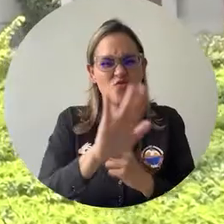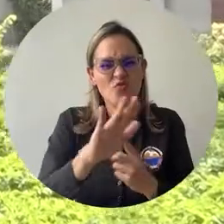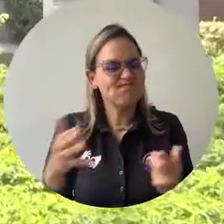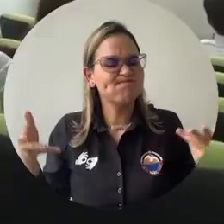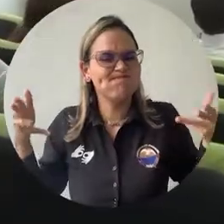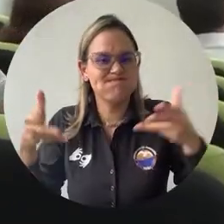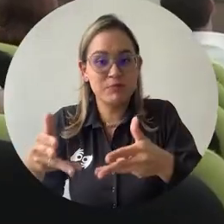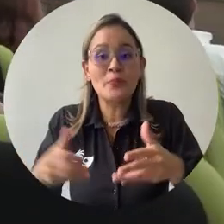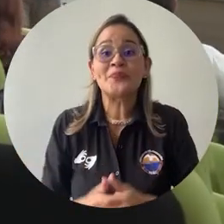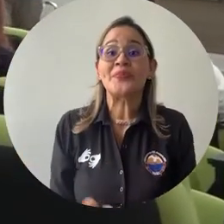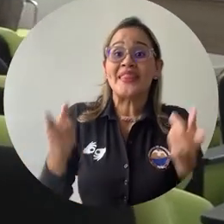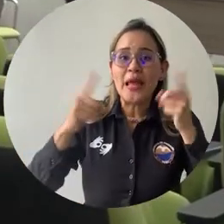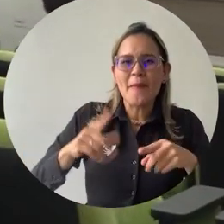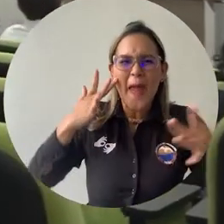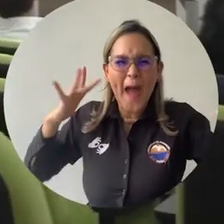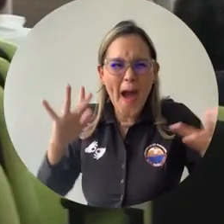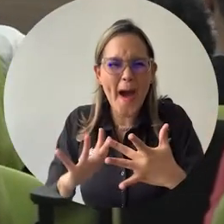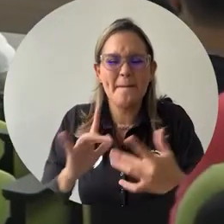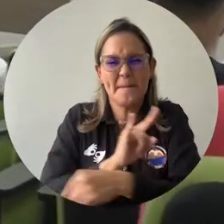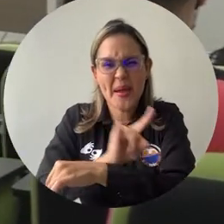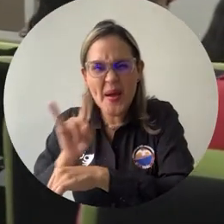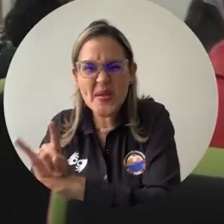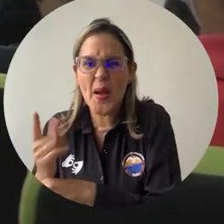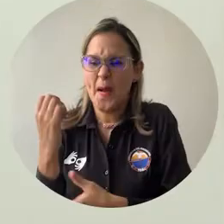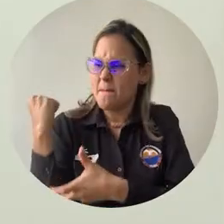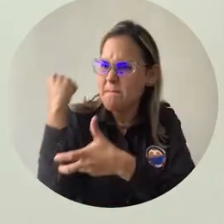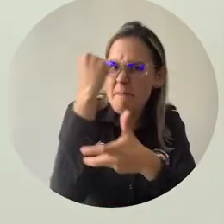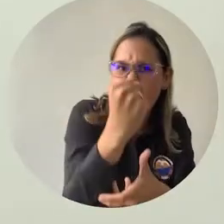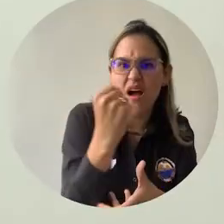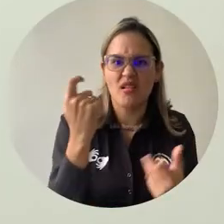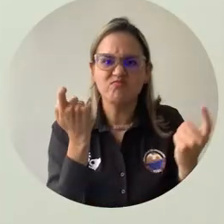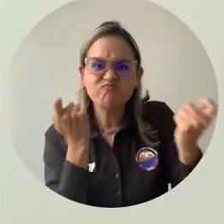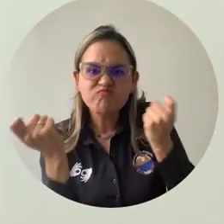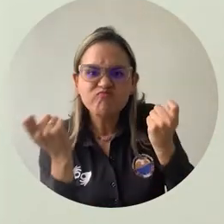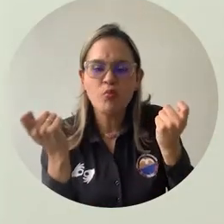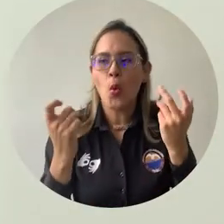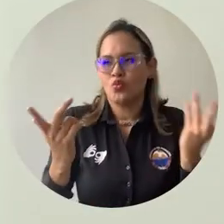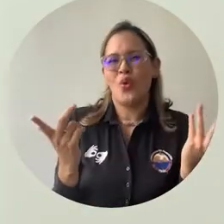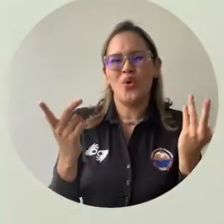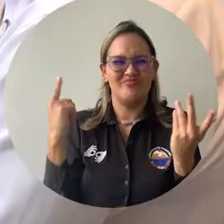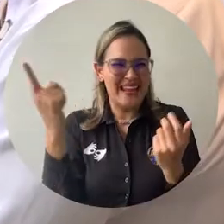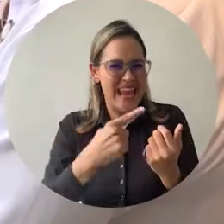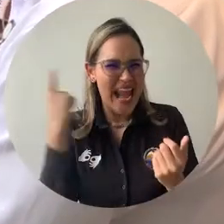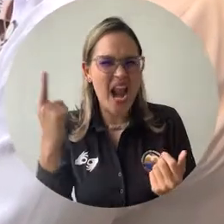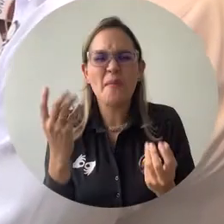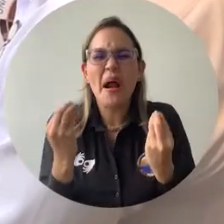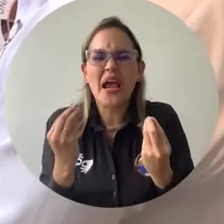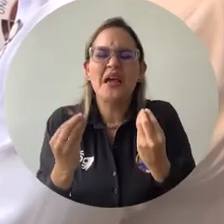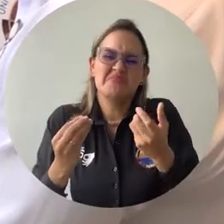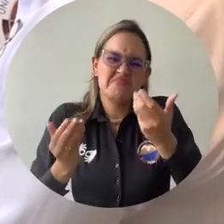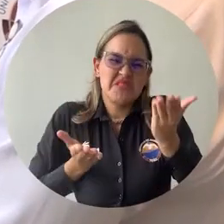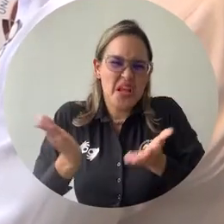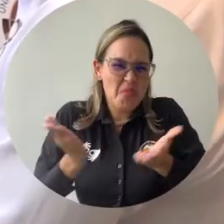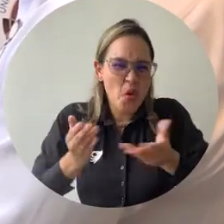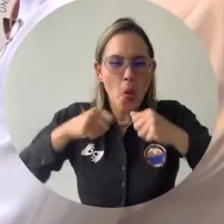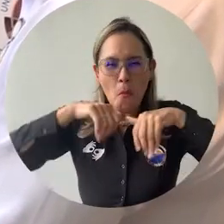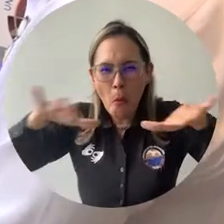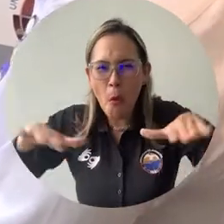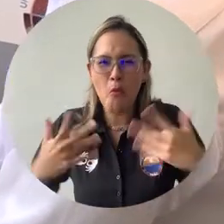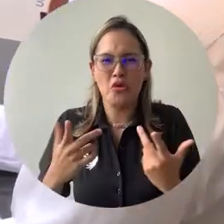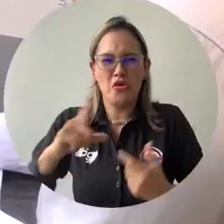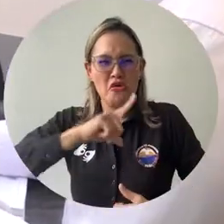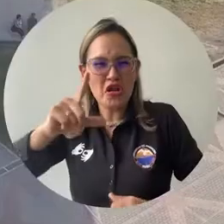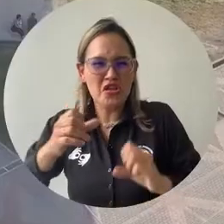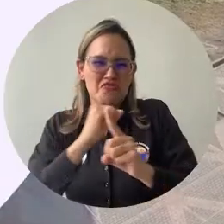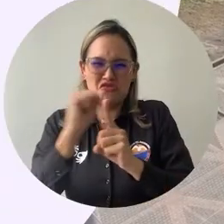Pública, evaluación de políticas públicas, vigilancia y control fiscal, dirigido a servidores públicos, líderes sociales y comunidad en